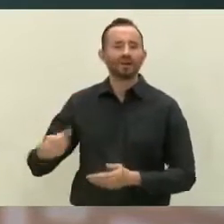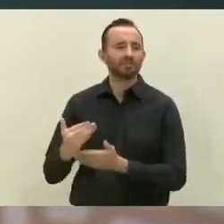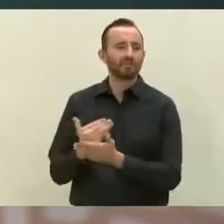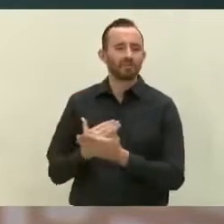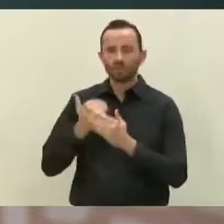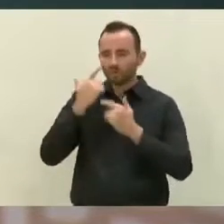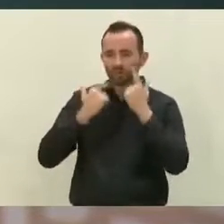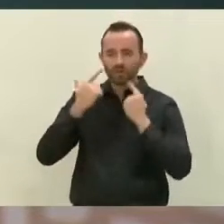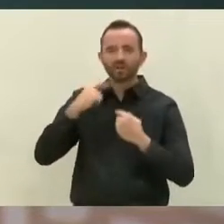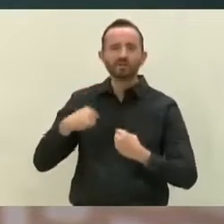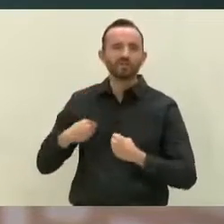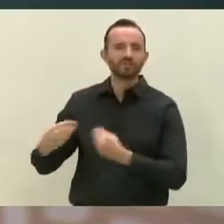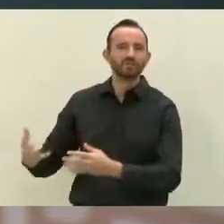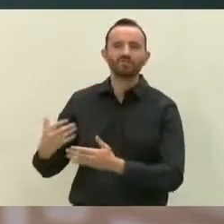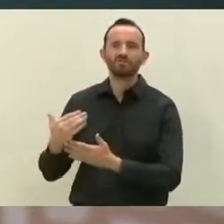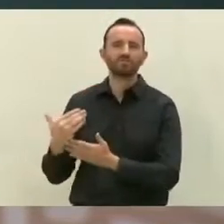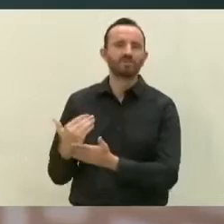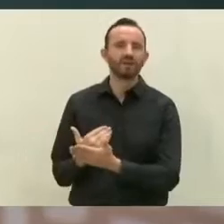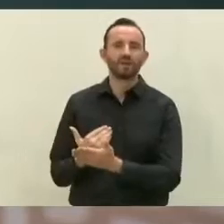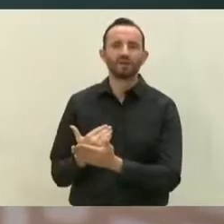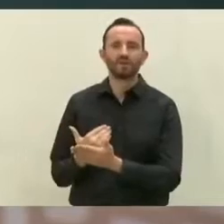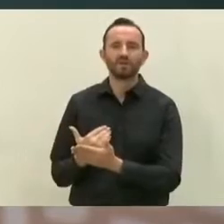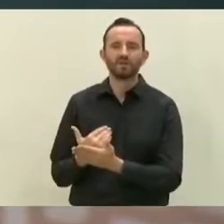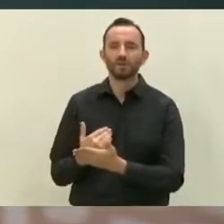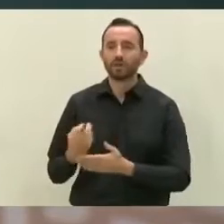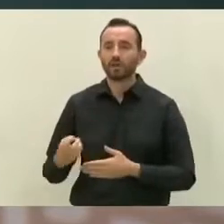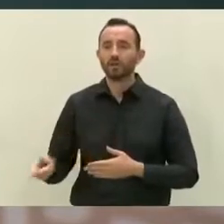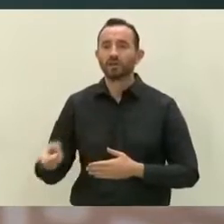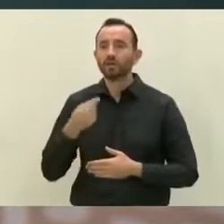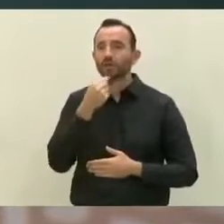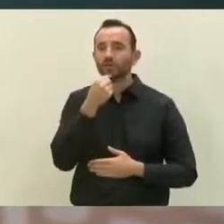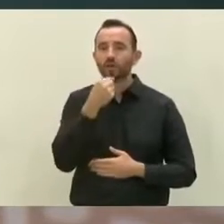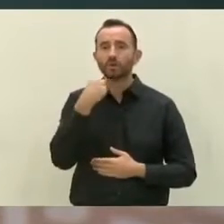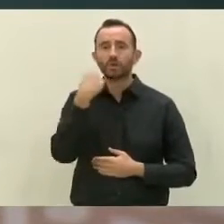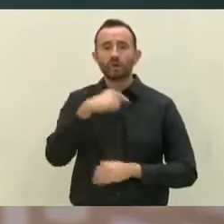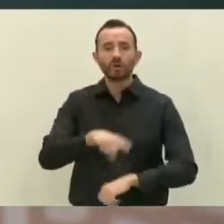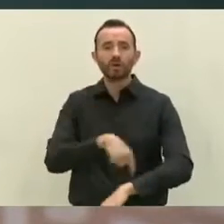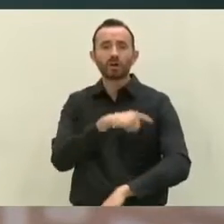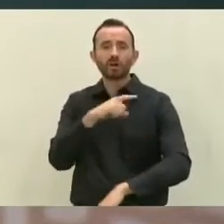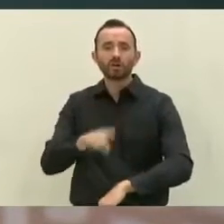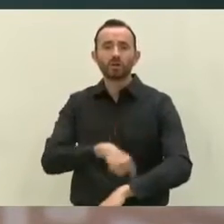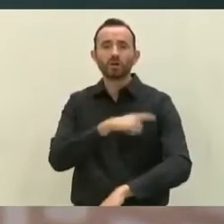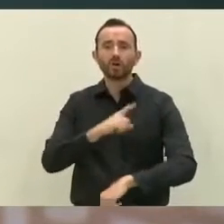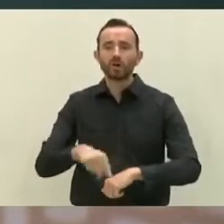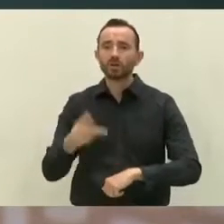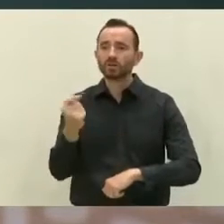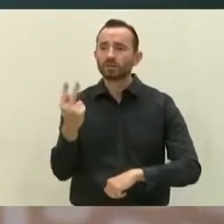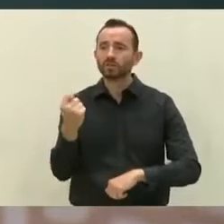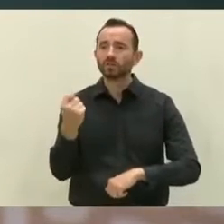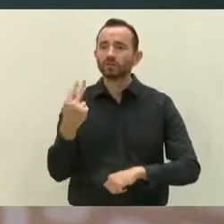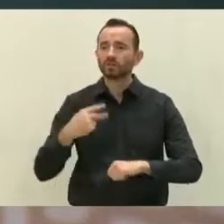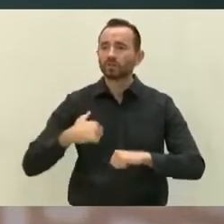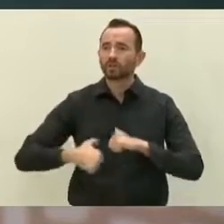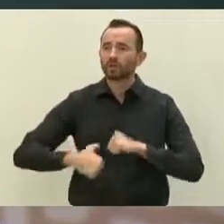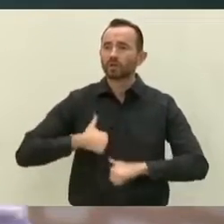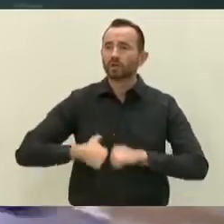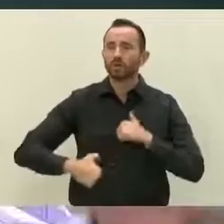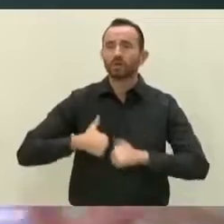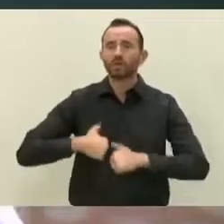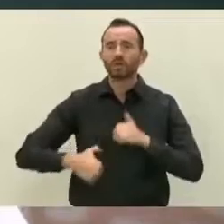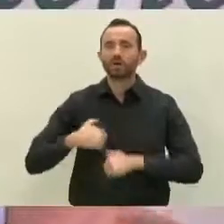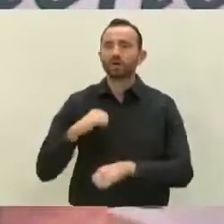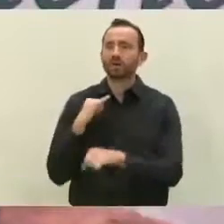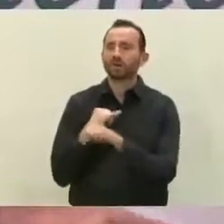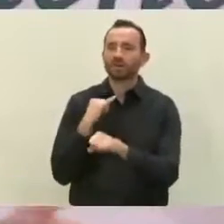están horas viendo el Nintendo, los niños. Y ahora,